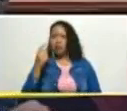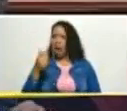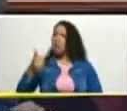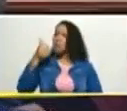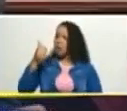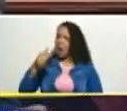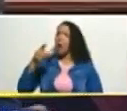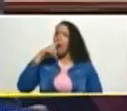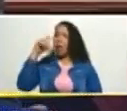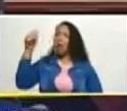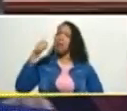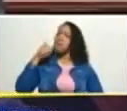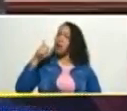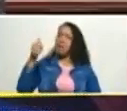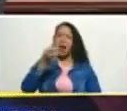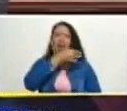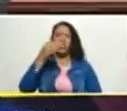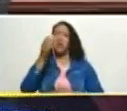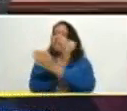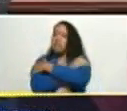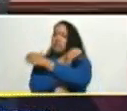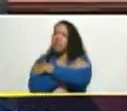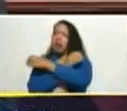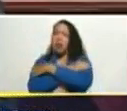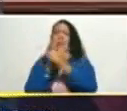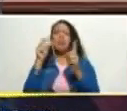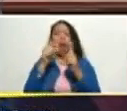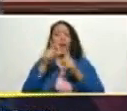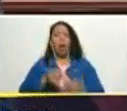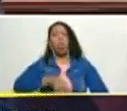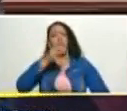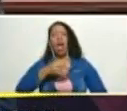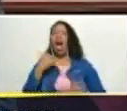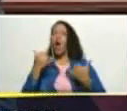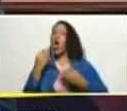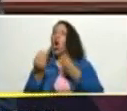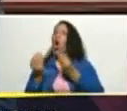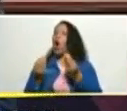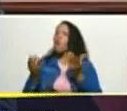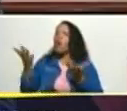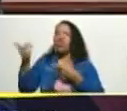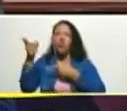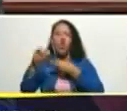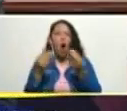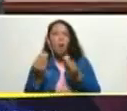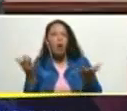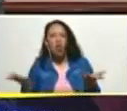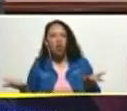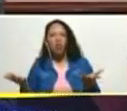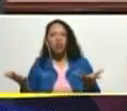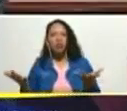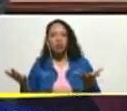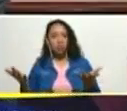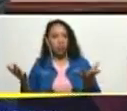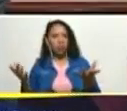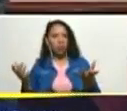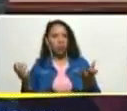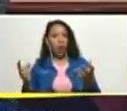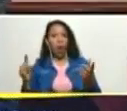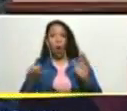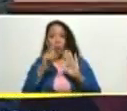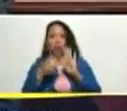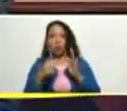Nicolás excelente te felicito ahora ¿cómo se come eso concreto me decía